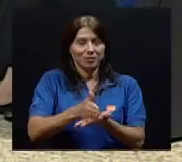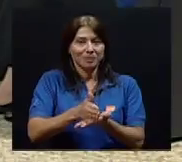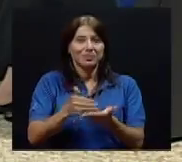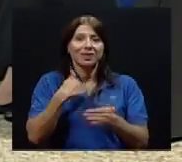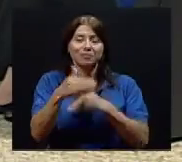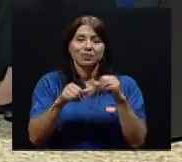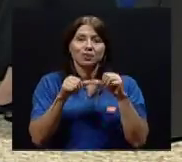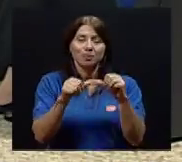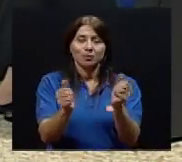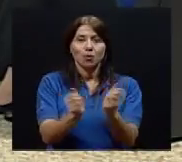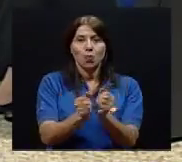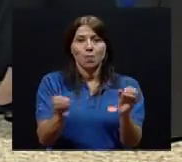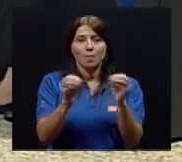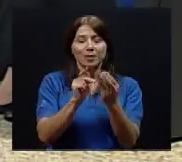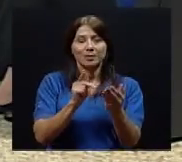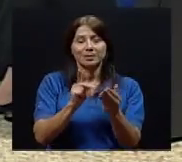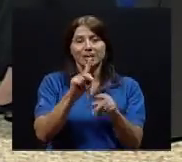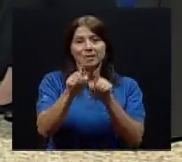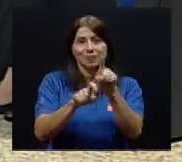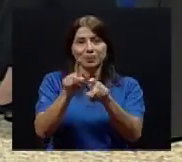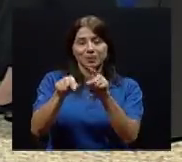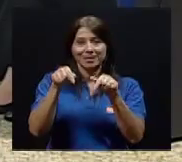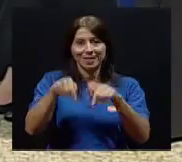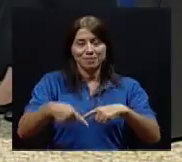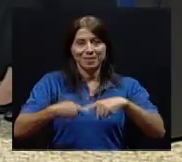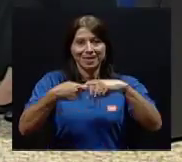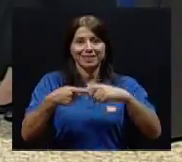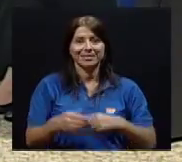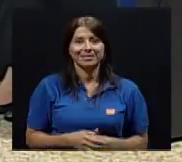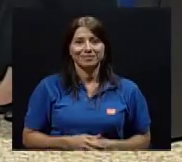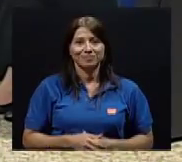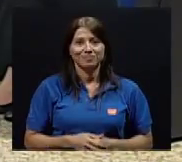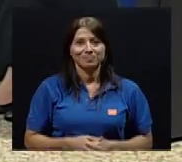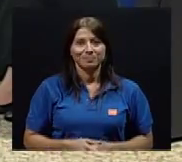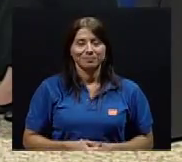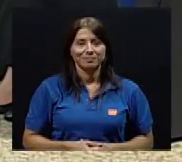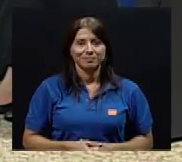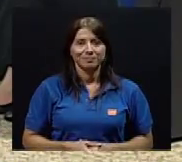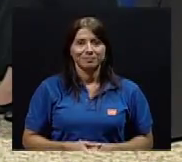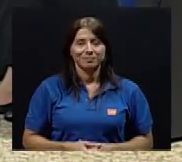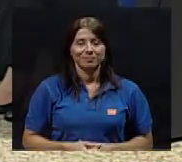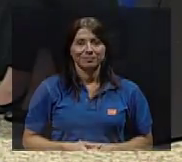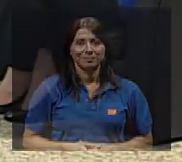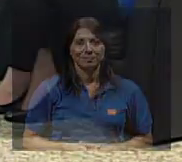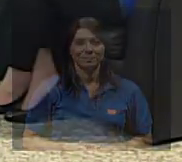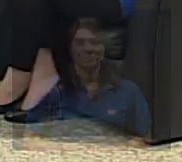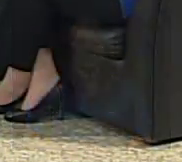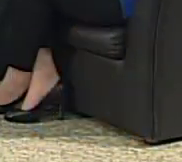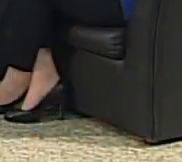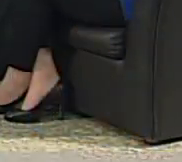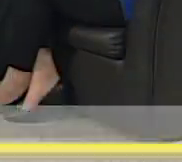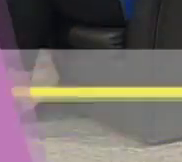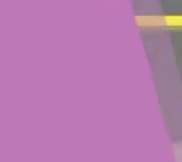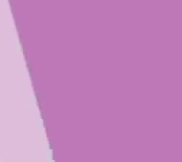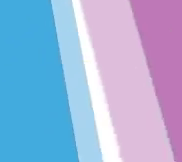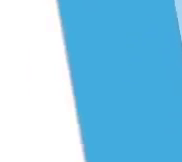Bueno, ha llegado el momento de hacer otra pausa en esta conversación. Y después continuamos con más de las preguntas que tenemos aquí pendientes.